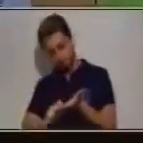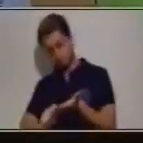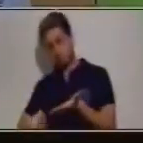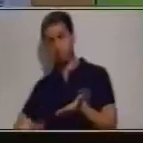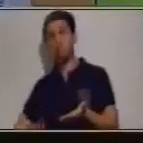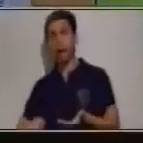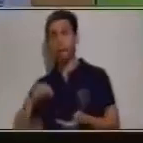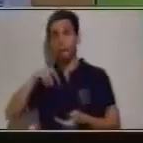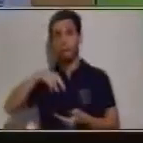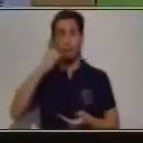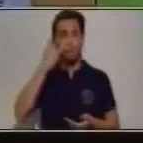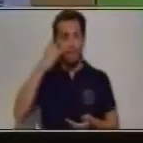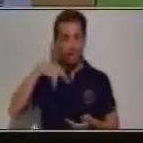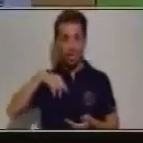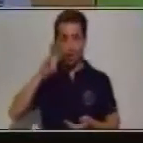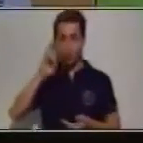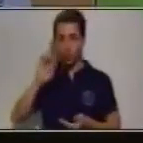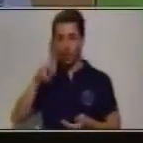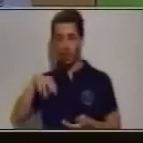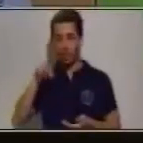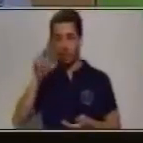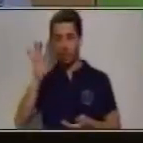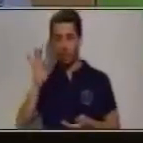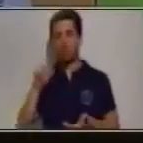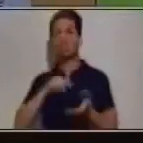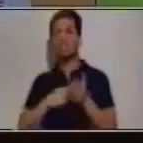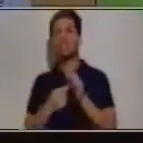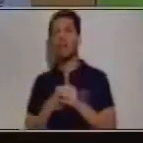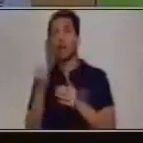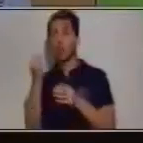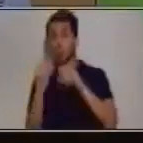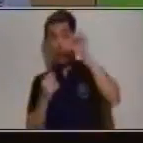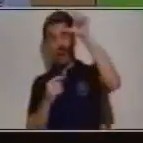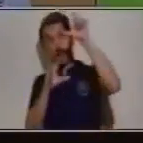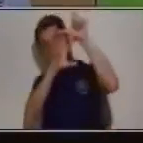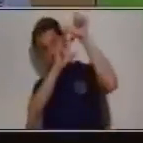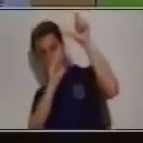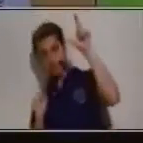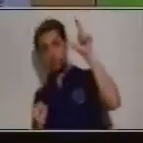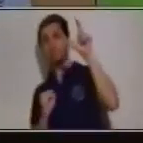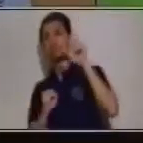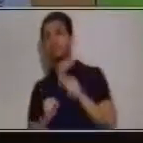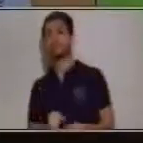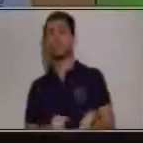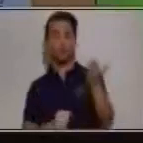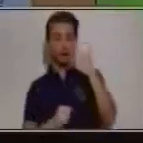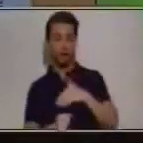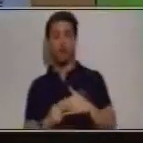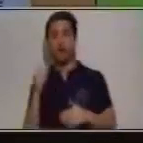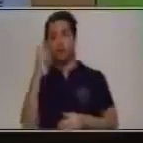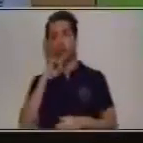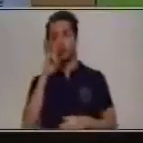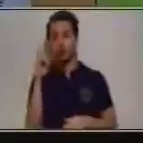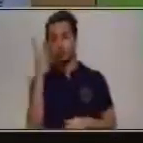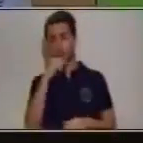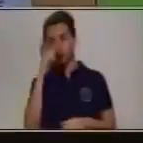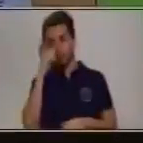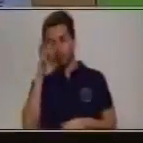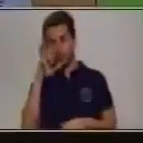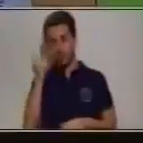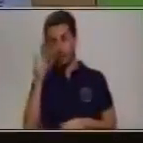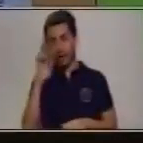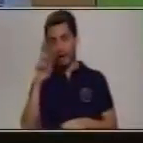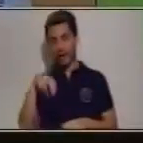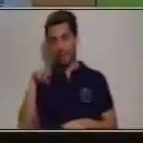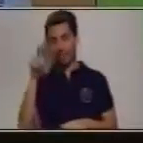es del cual nosotros le vamos a quitar, le vamos a restar. Sustraendo es el número que vamos a restar,